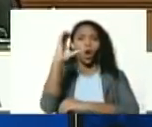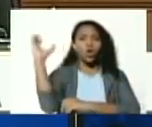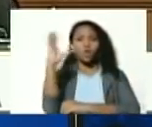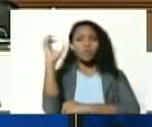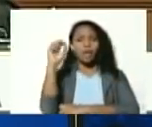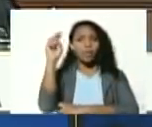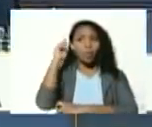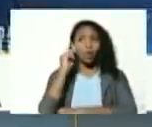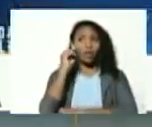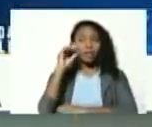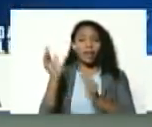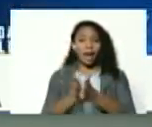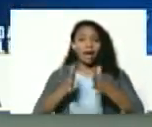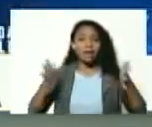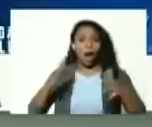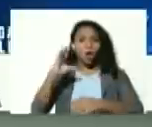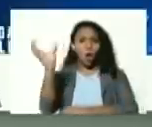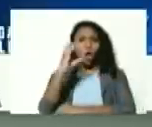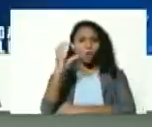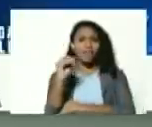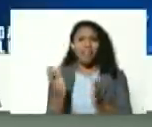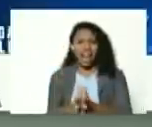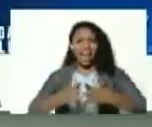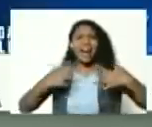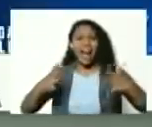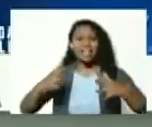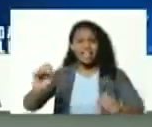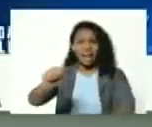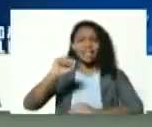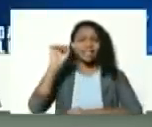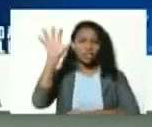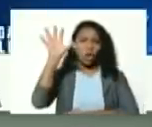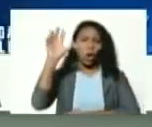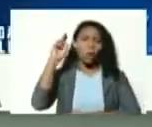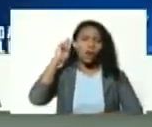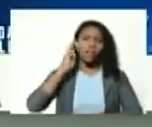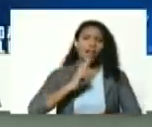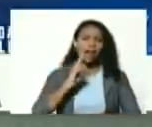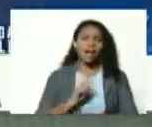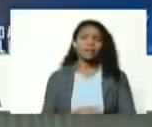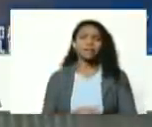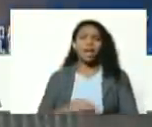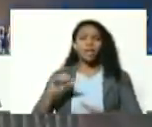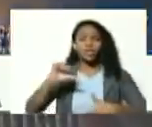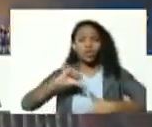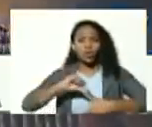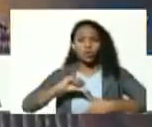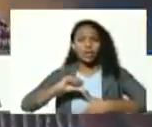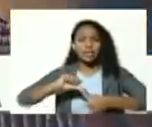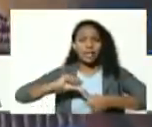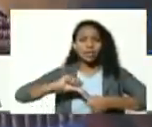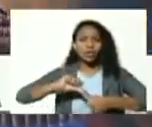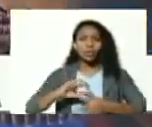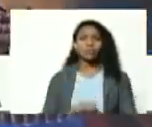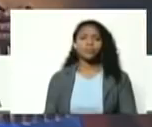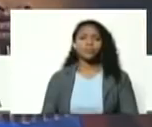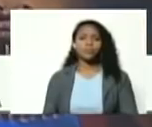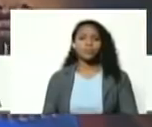Bolívar de la gran Colombia de la gran nación bolivariana suramericana centroamericana